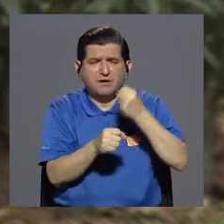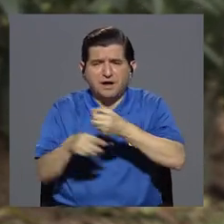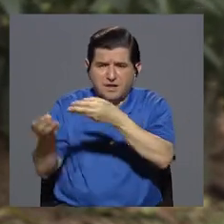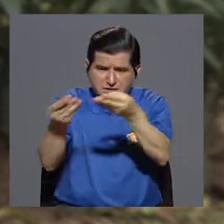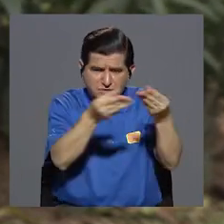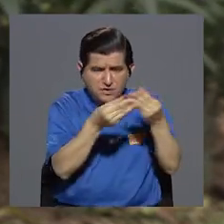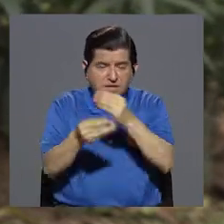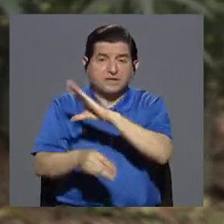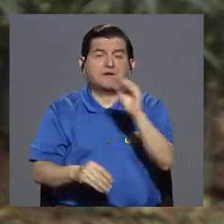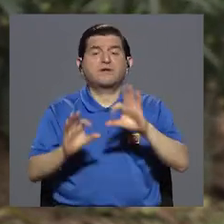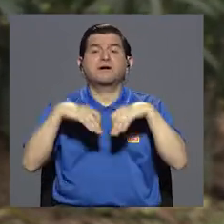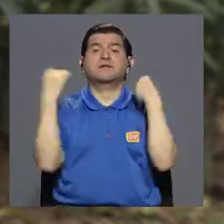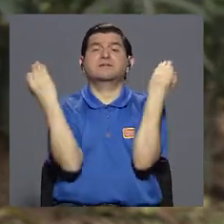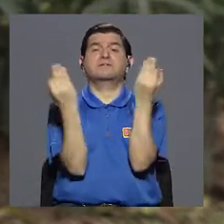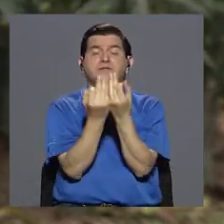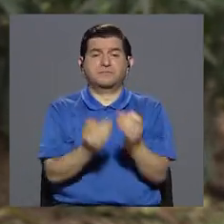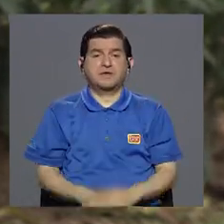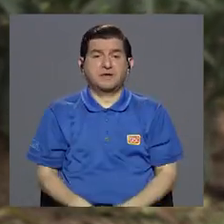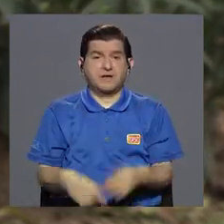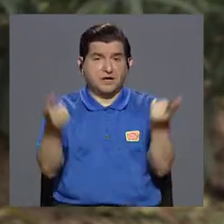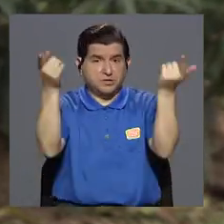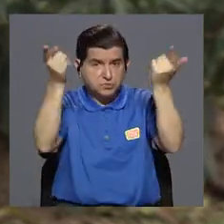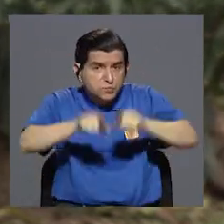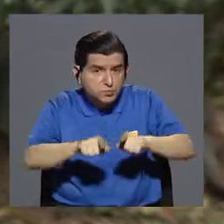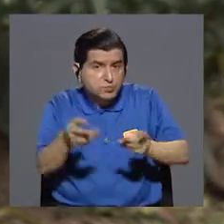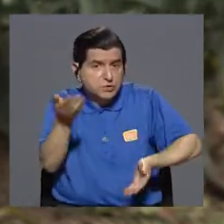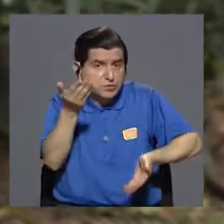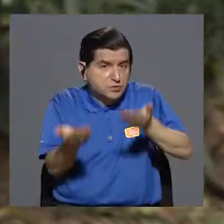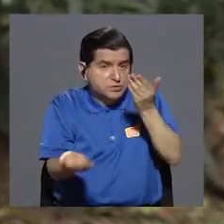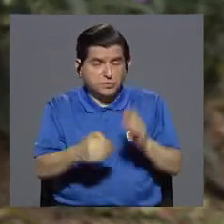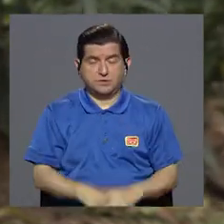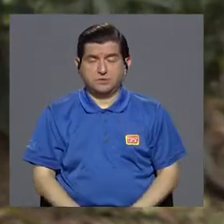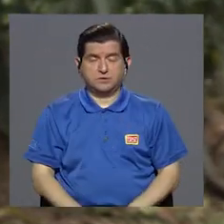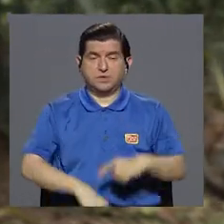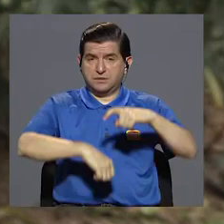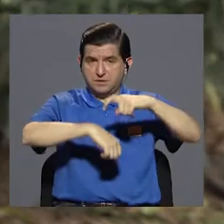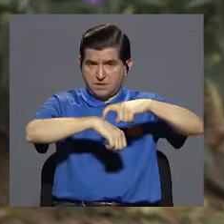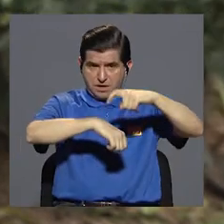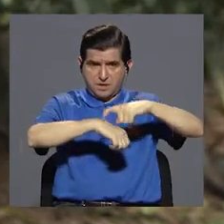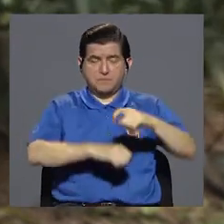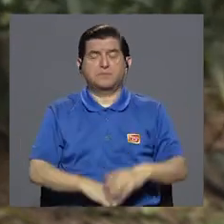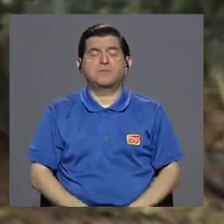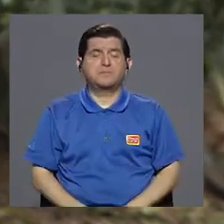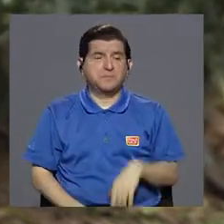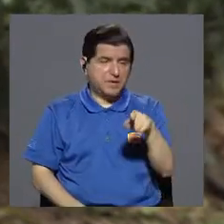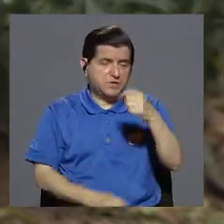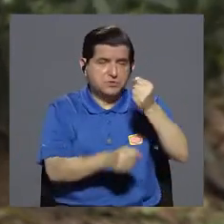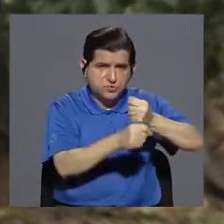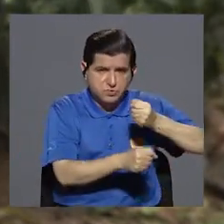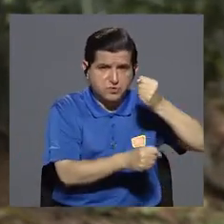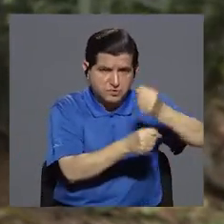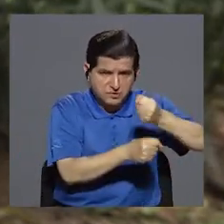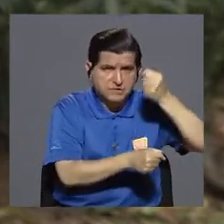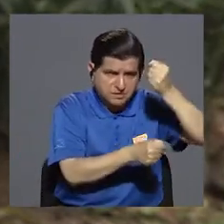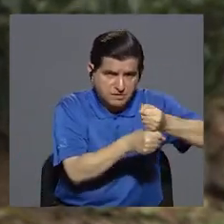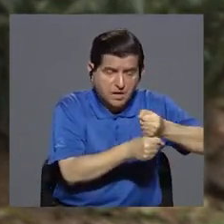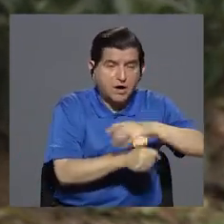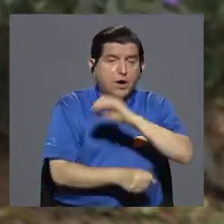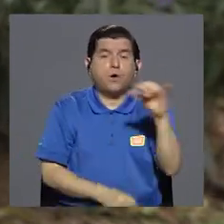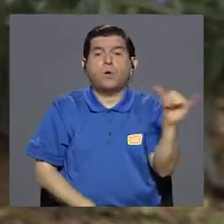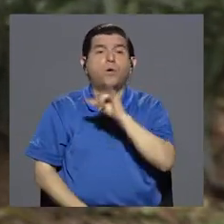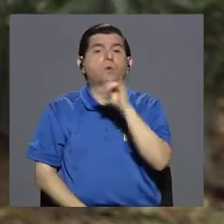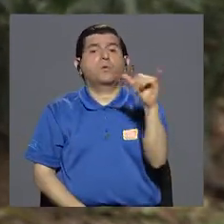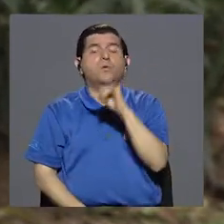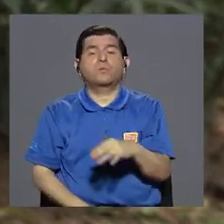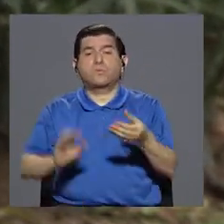y sus familias. Los accidentes pueden ocurrir, bien sea en la región donde se está haciendo el trabajo agrícola, pero